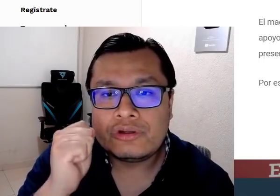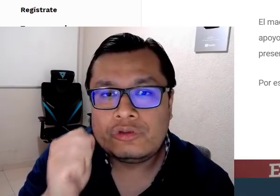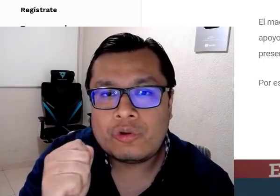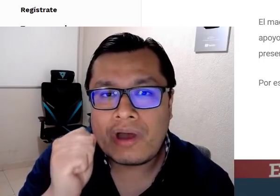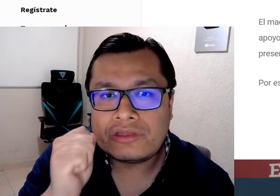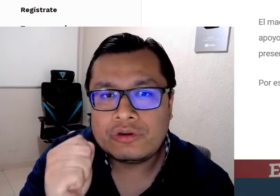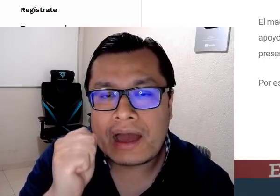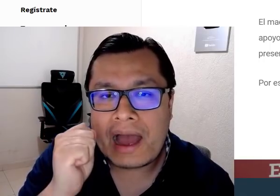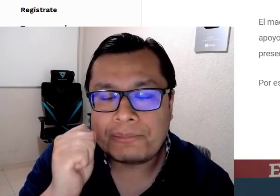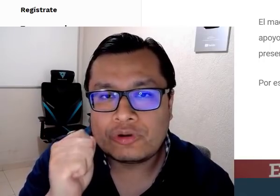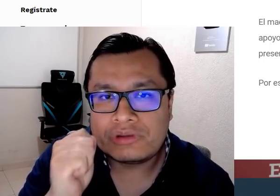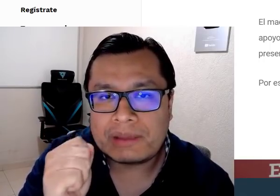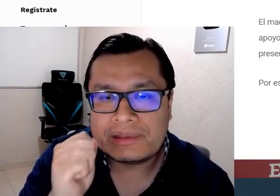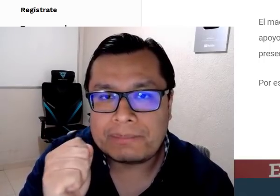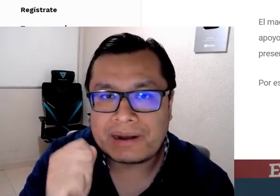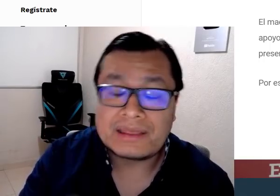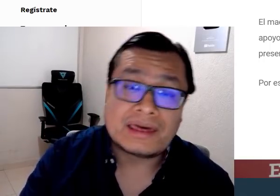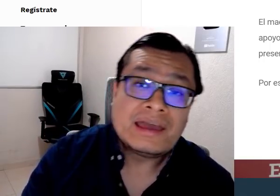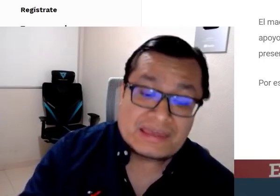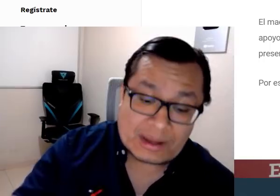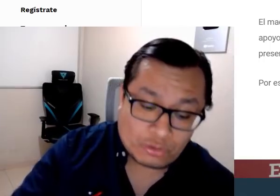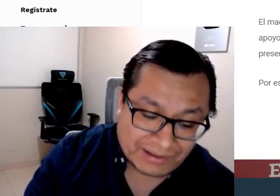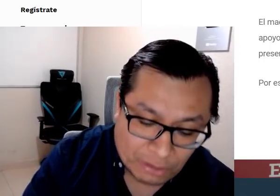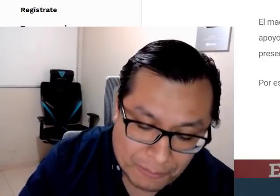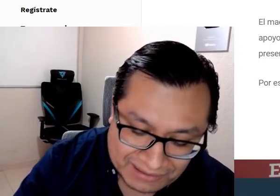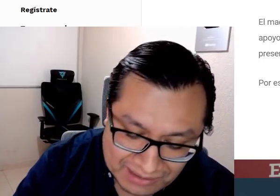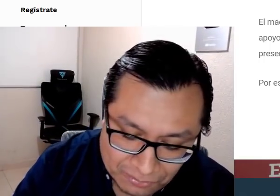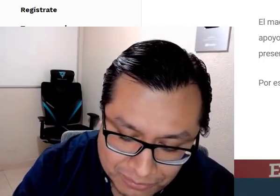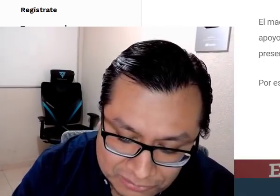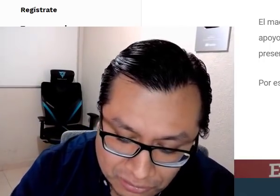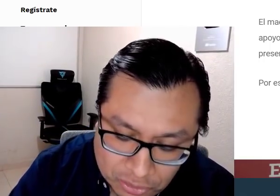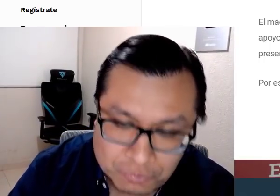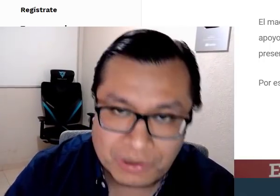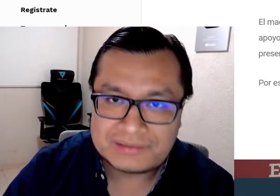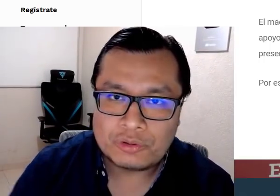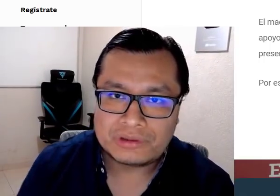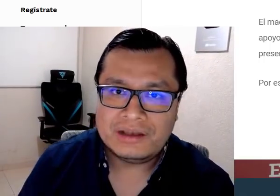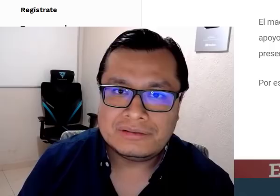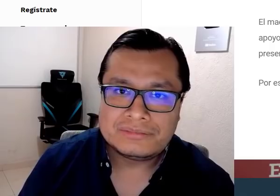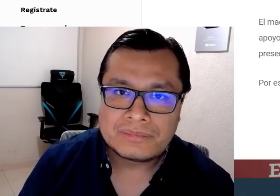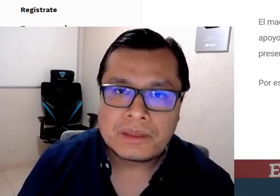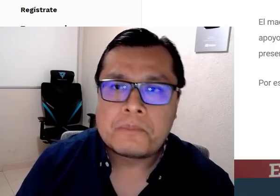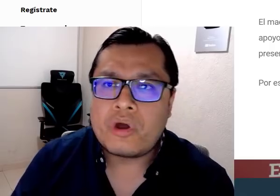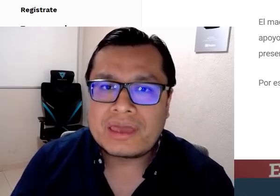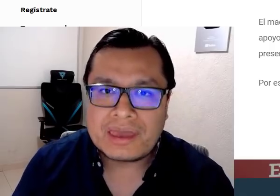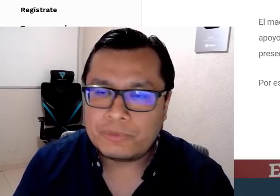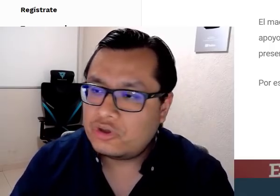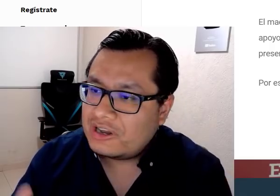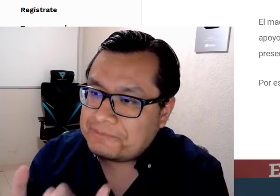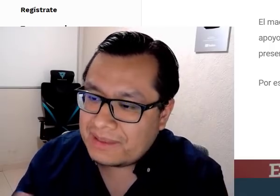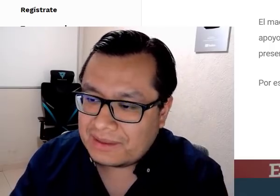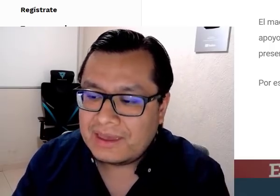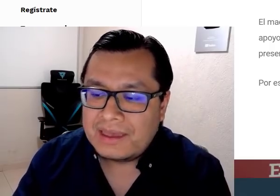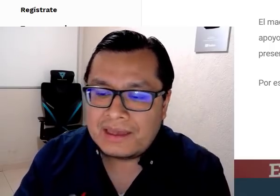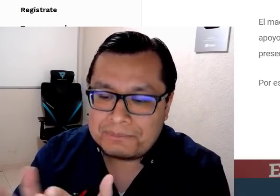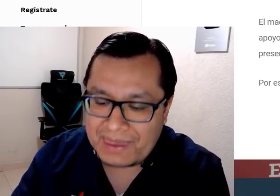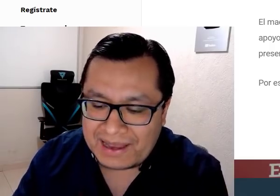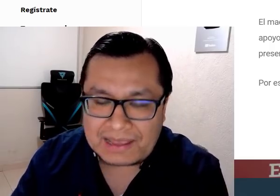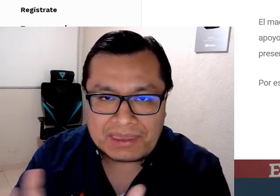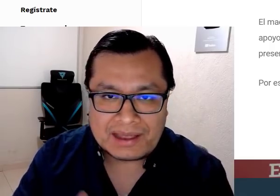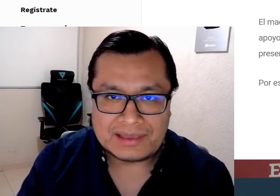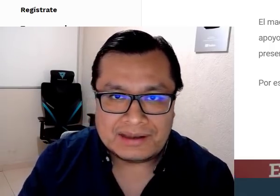sindicato no ayuda absolutamente para nada. Y en lugar de compartir información que nos puede ser útil, por ejemplo, yo les pedí,